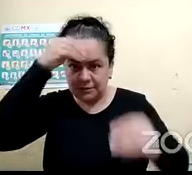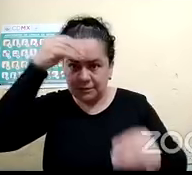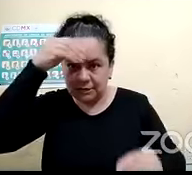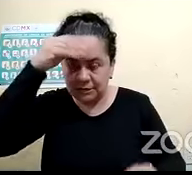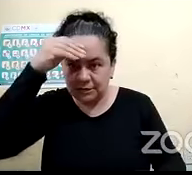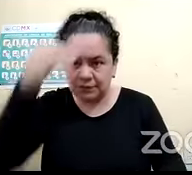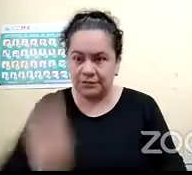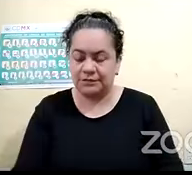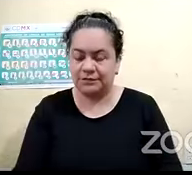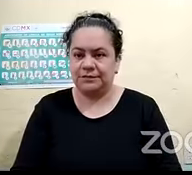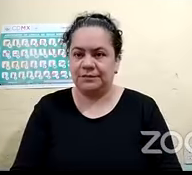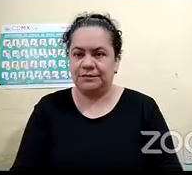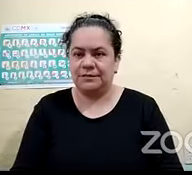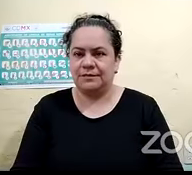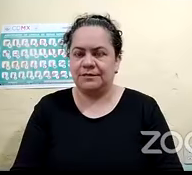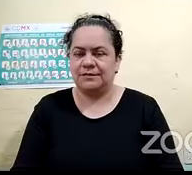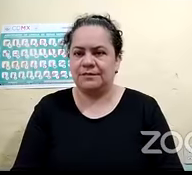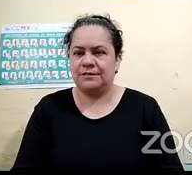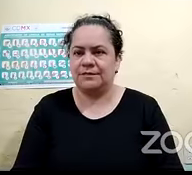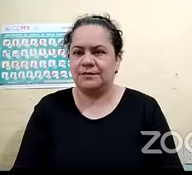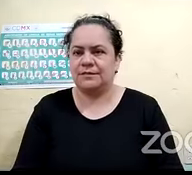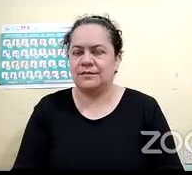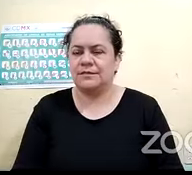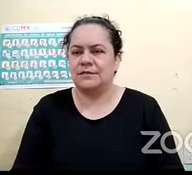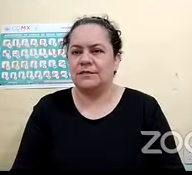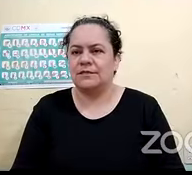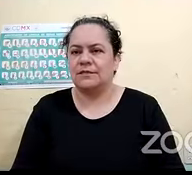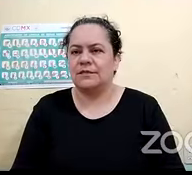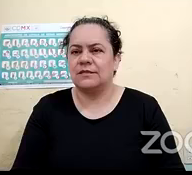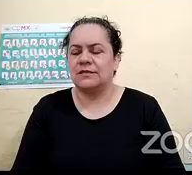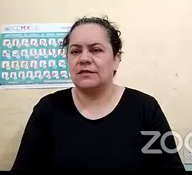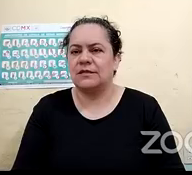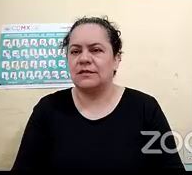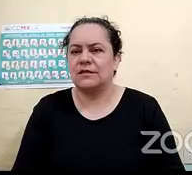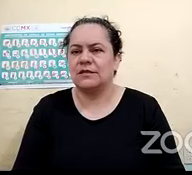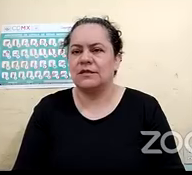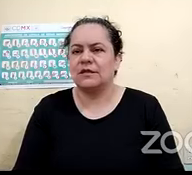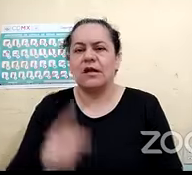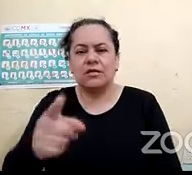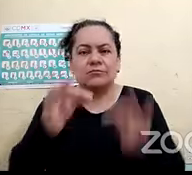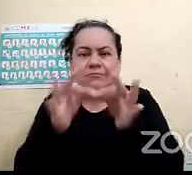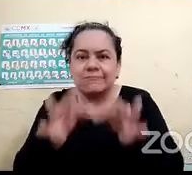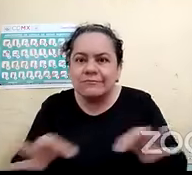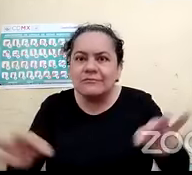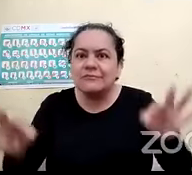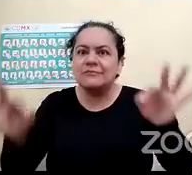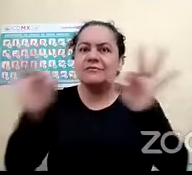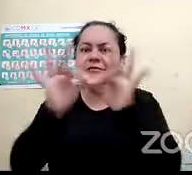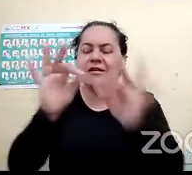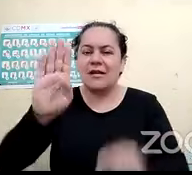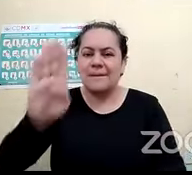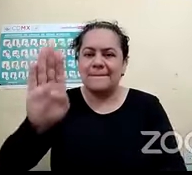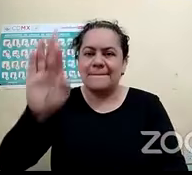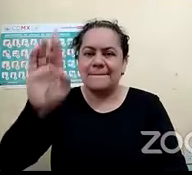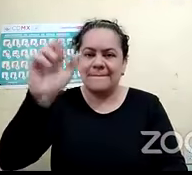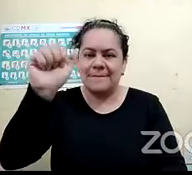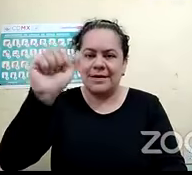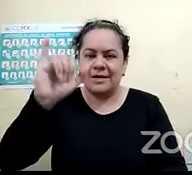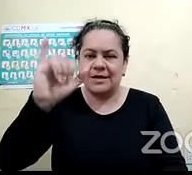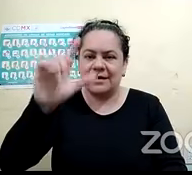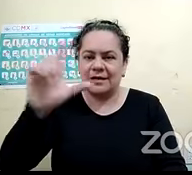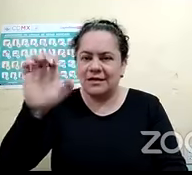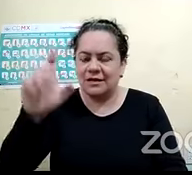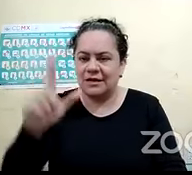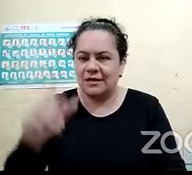Claro, y es aquí donde destacamos nuevamente la importancia del braille y el por qué las tecnologías no lo pudieran sustituir.